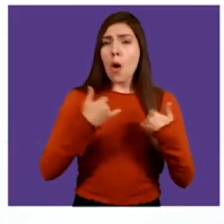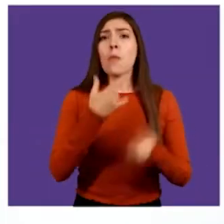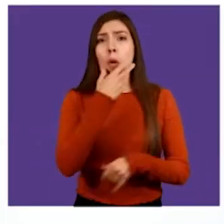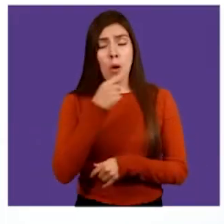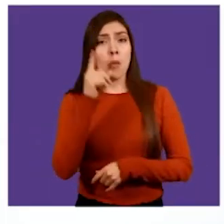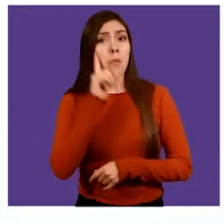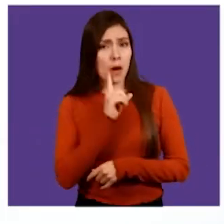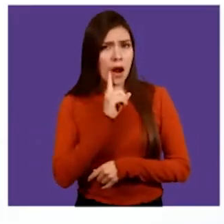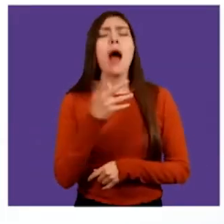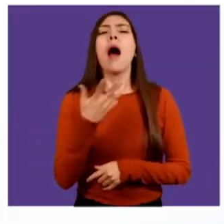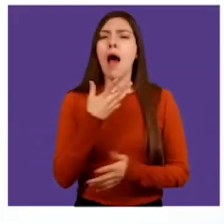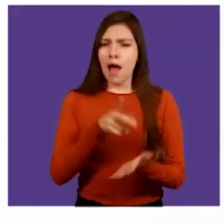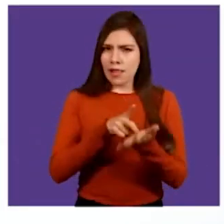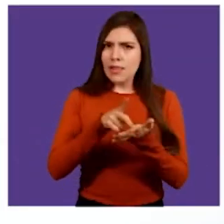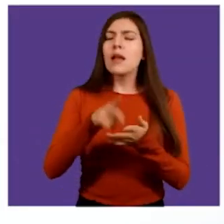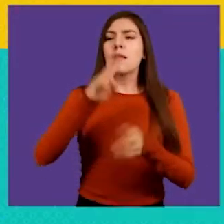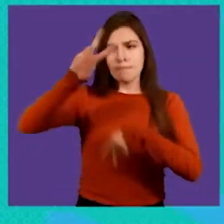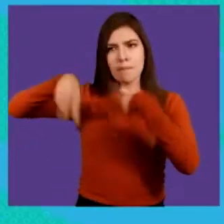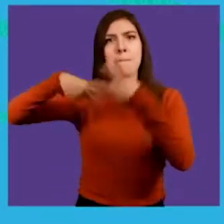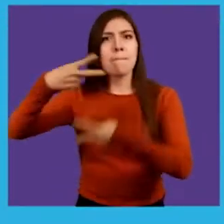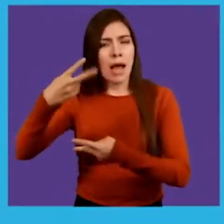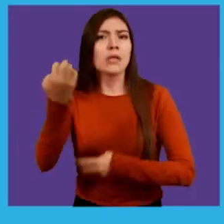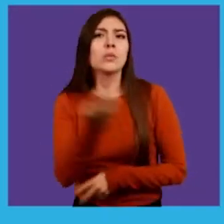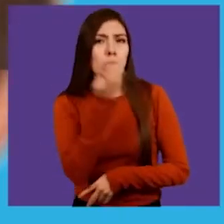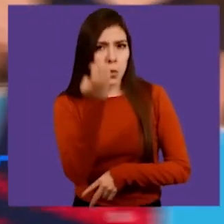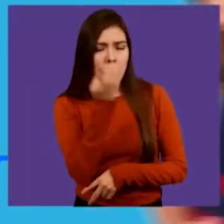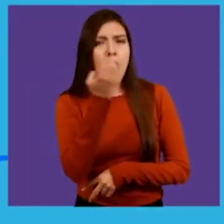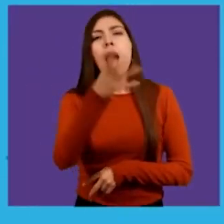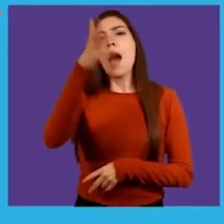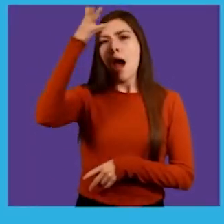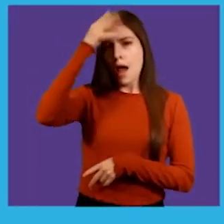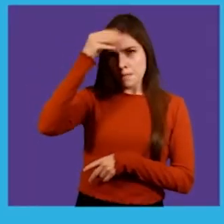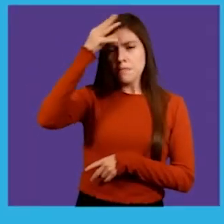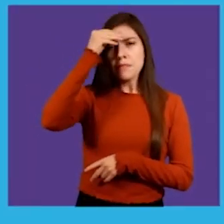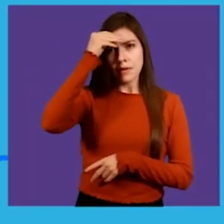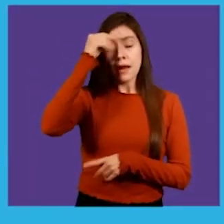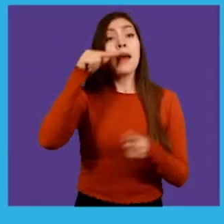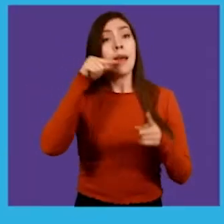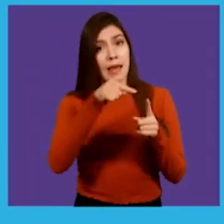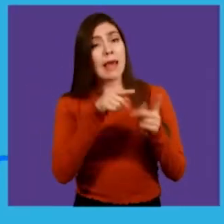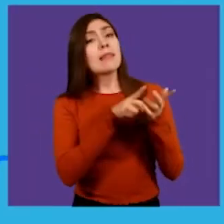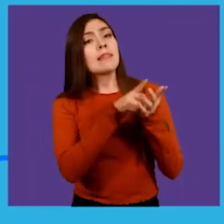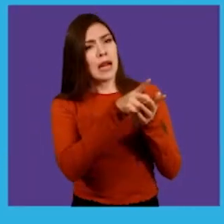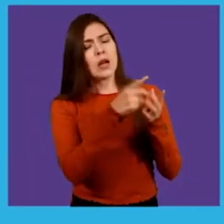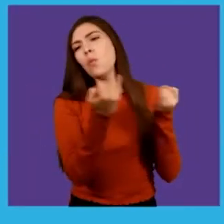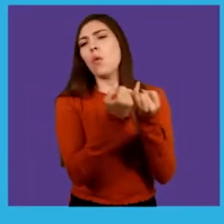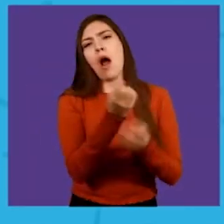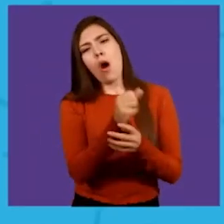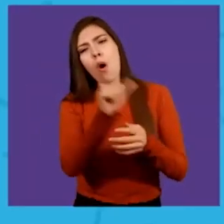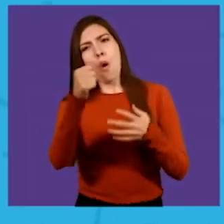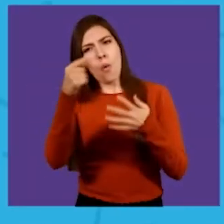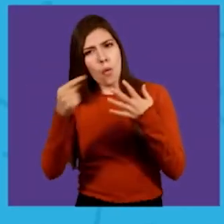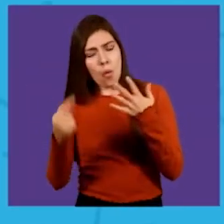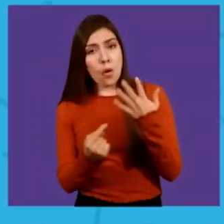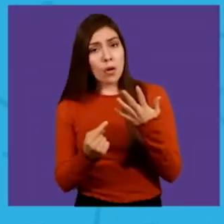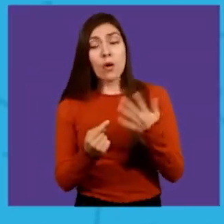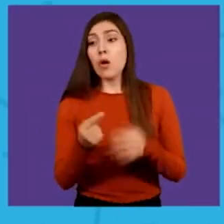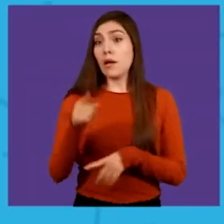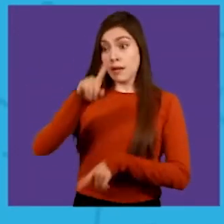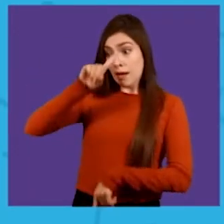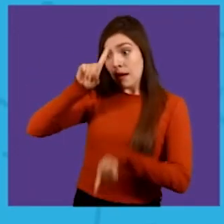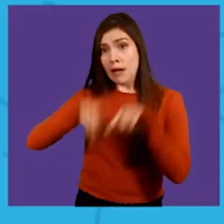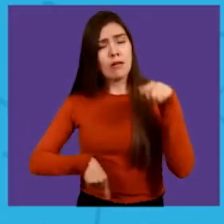todas las niñas, niños y adolescentes tenemos el derecho de ir a la escuela y aprender. Es un derecho,